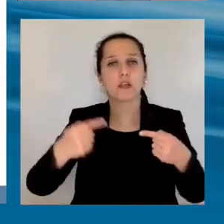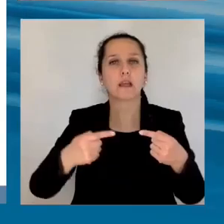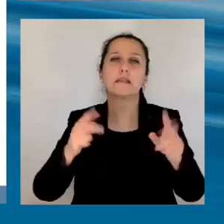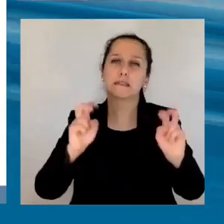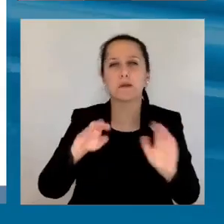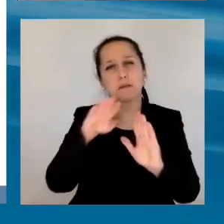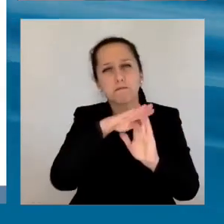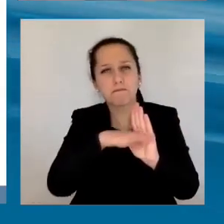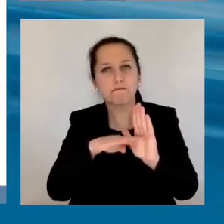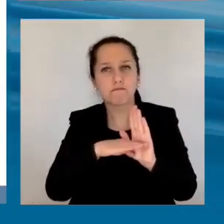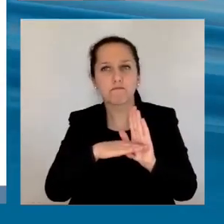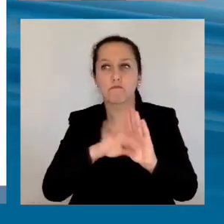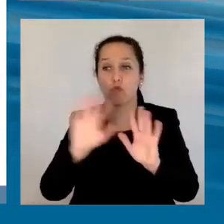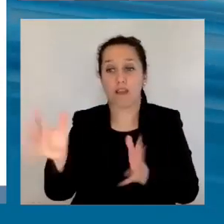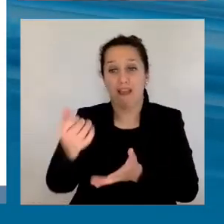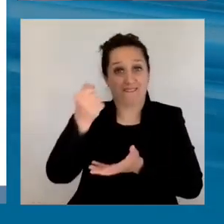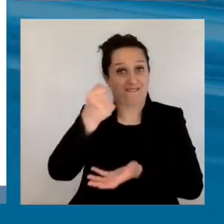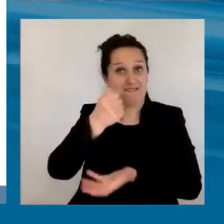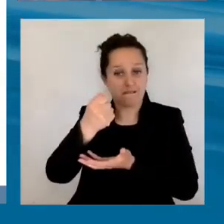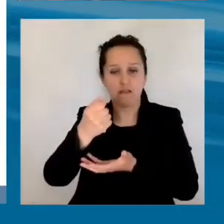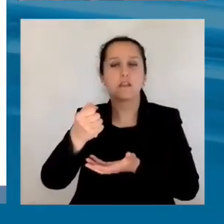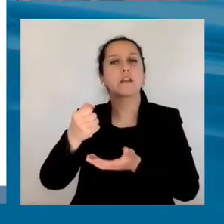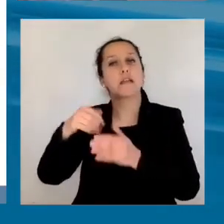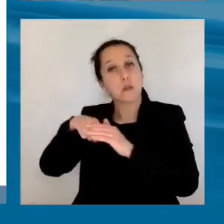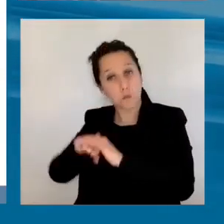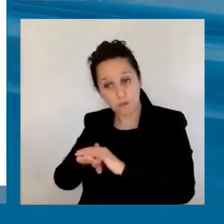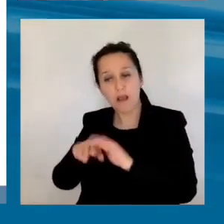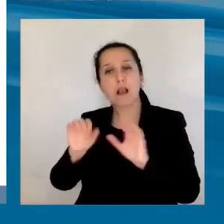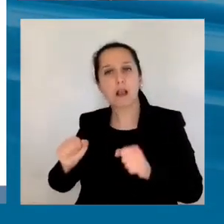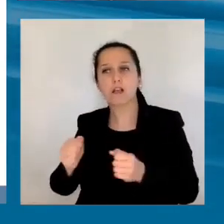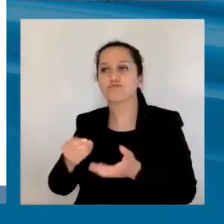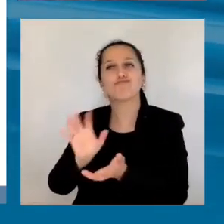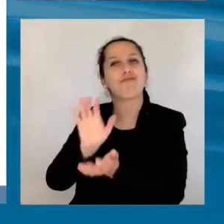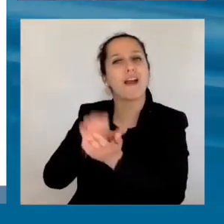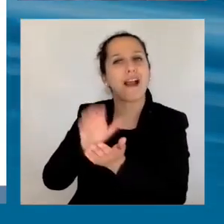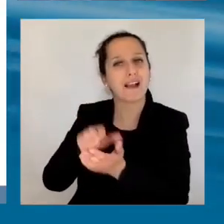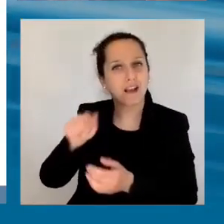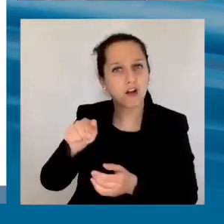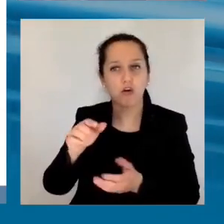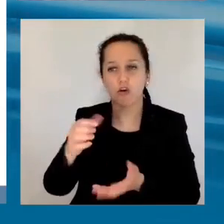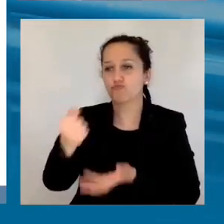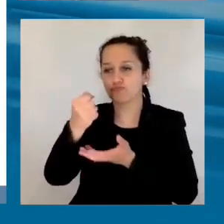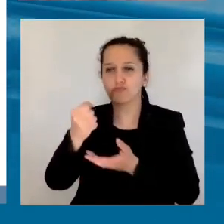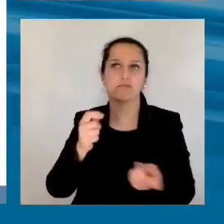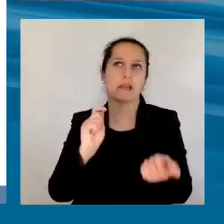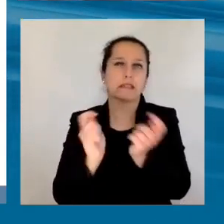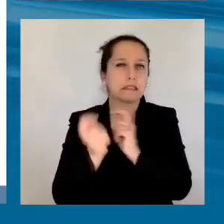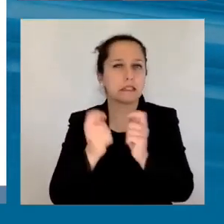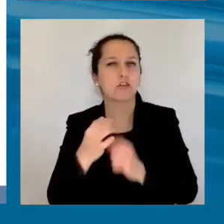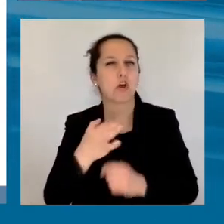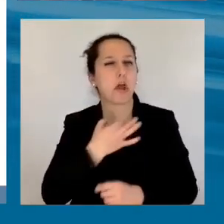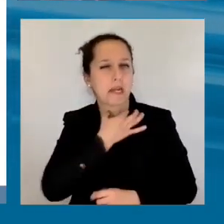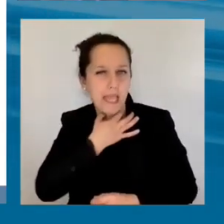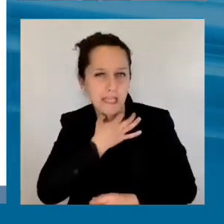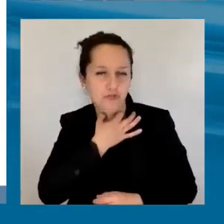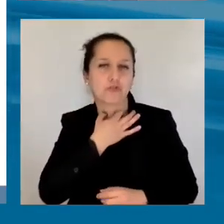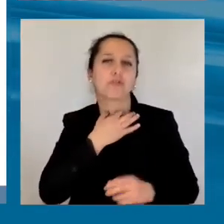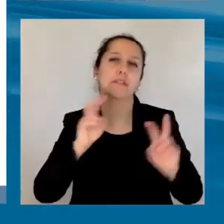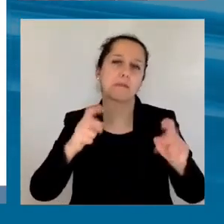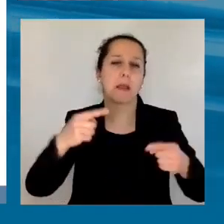como encajes, reservas de capital para las instituciones financieras, regulaciones de la cuenta capital, riesgos cambiarios, etcétera, que es lo que se llama políticas